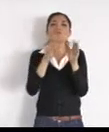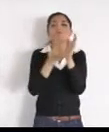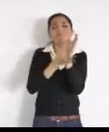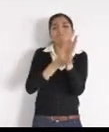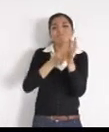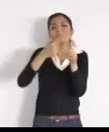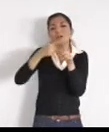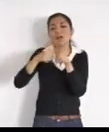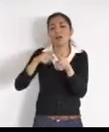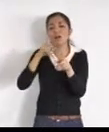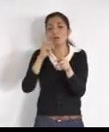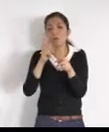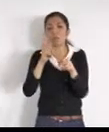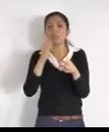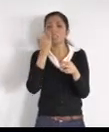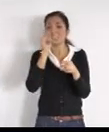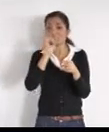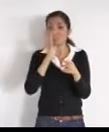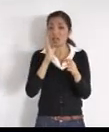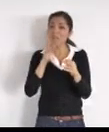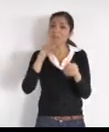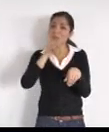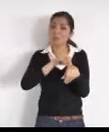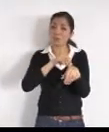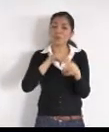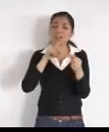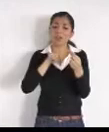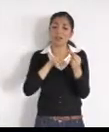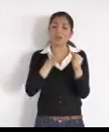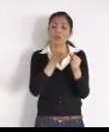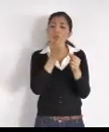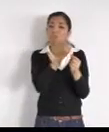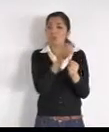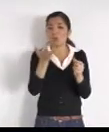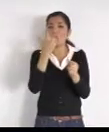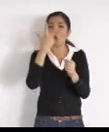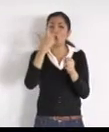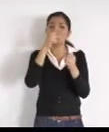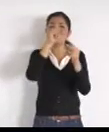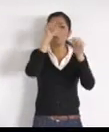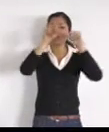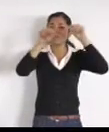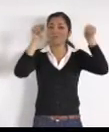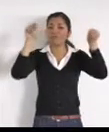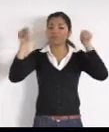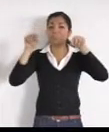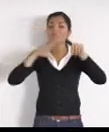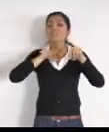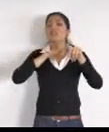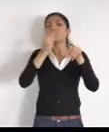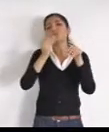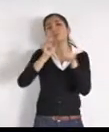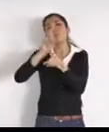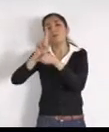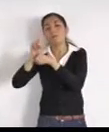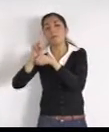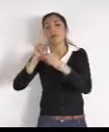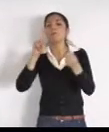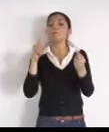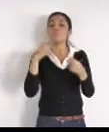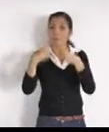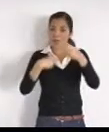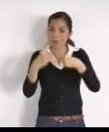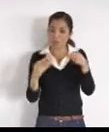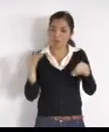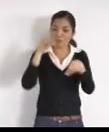fuentes, abastecimiento, que tienen este problema, se les van a poner, filtros para, prever, que ese, esos metales, que están en